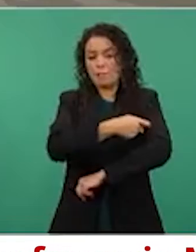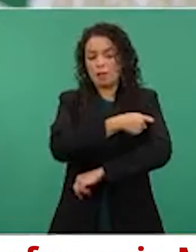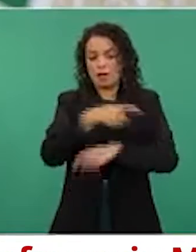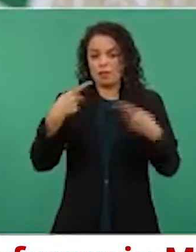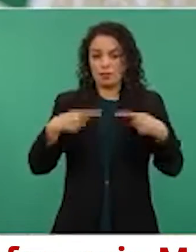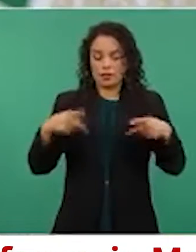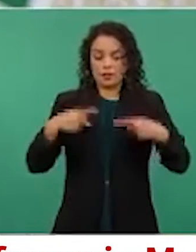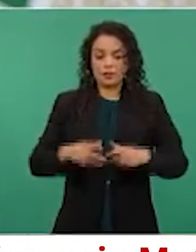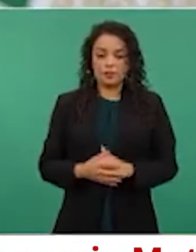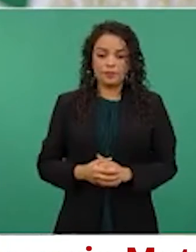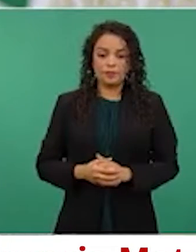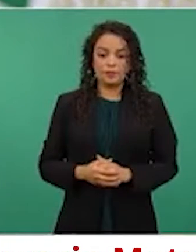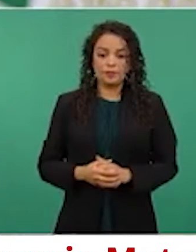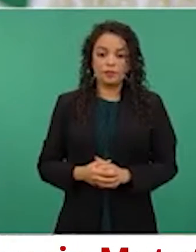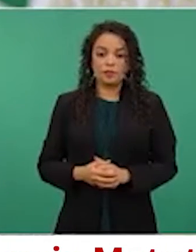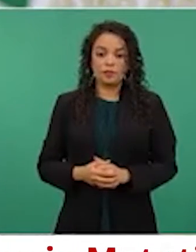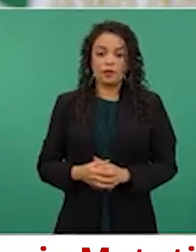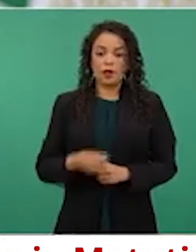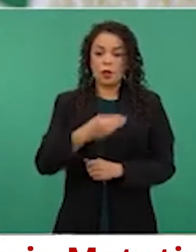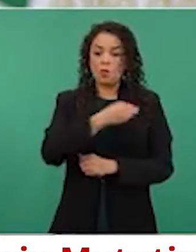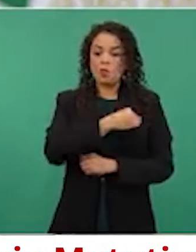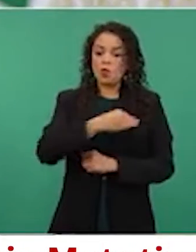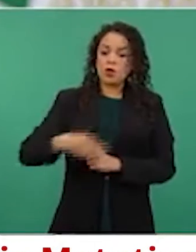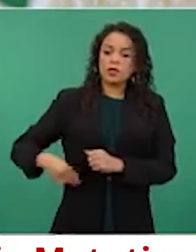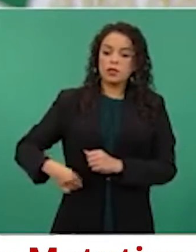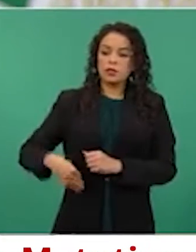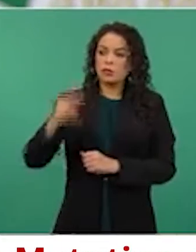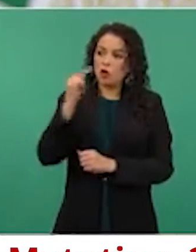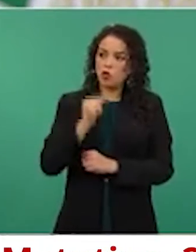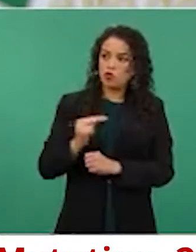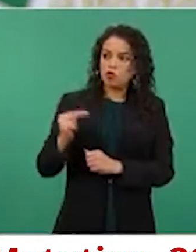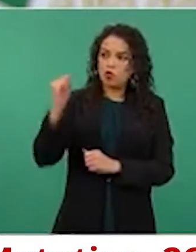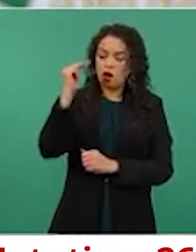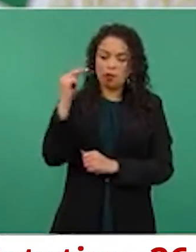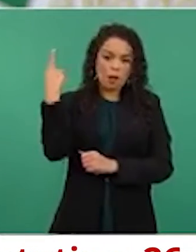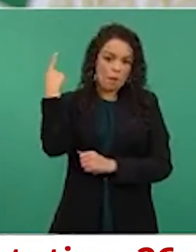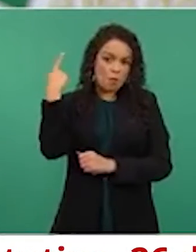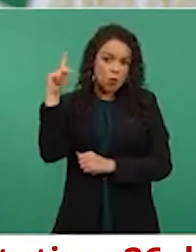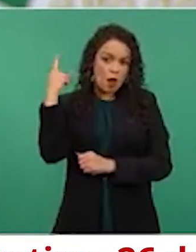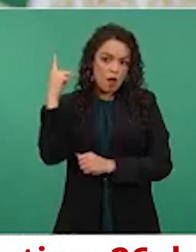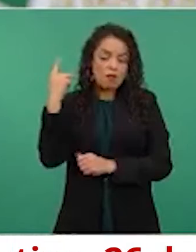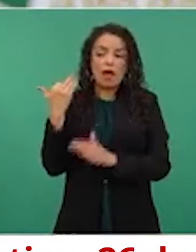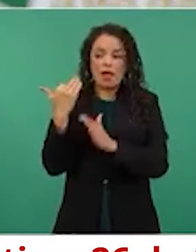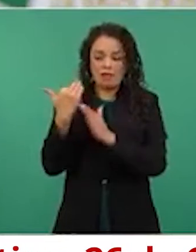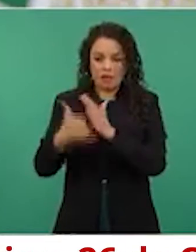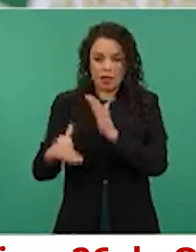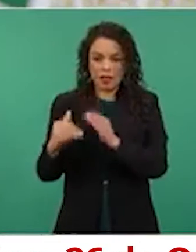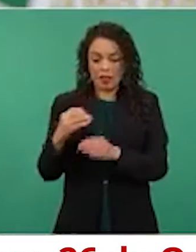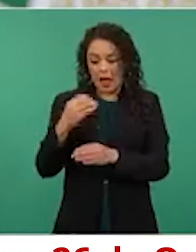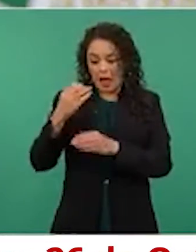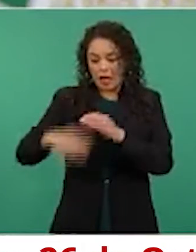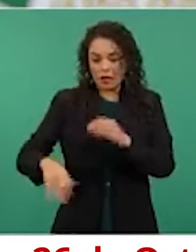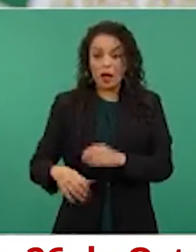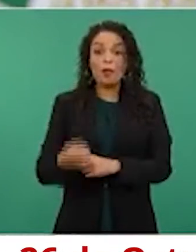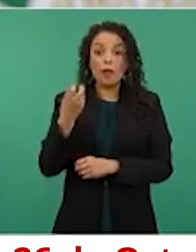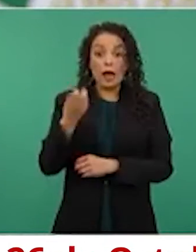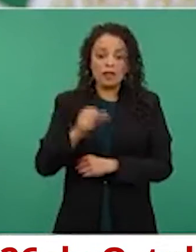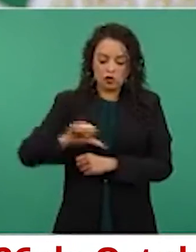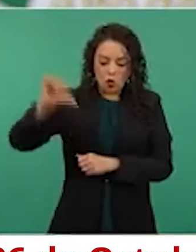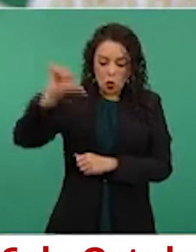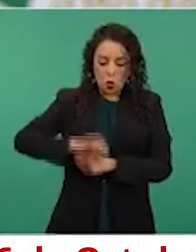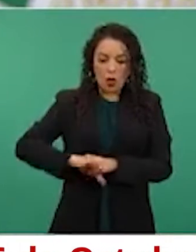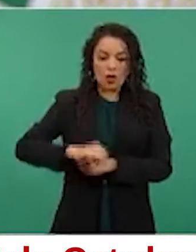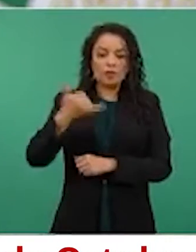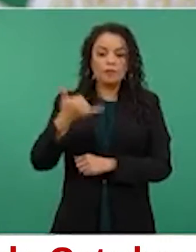algunos municipios de la zona norte del estado de Puebla por concluir, esto ocurrirá hoy mismo y mañana